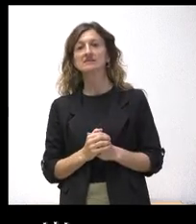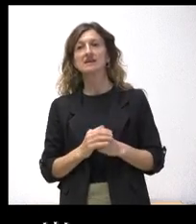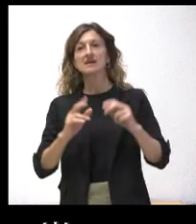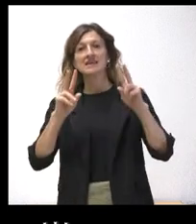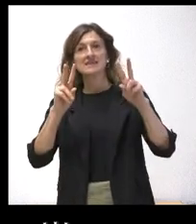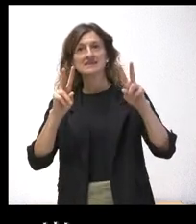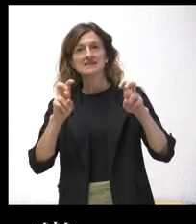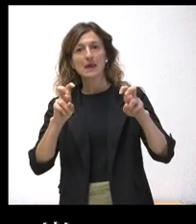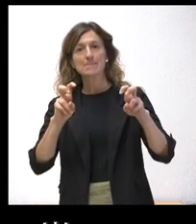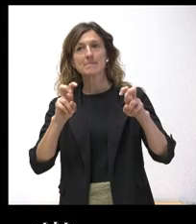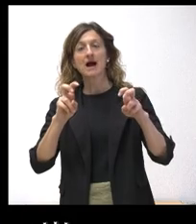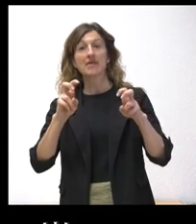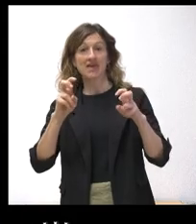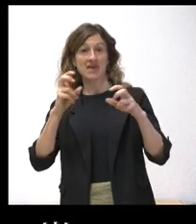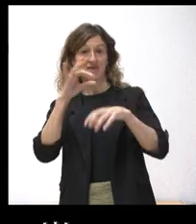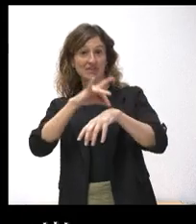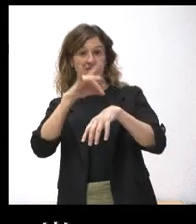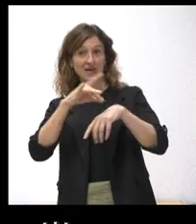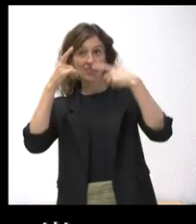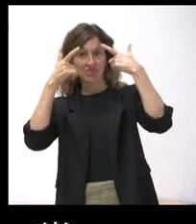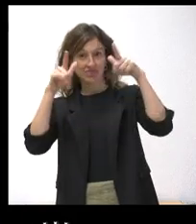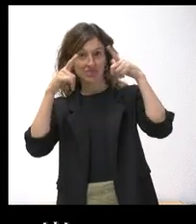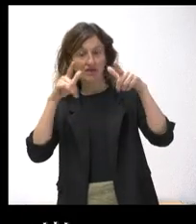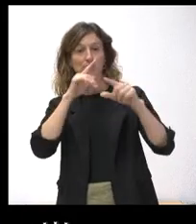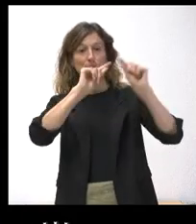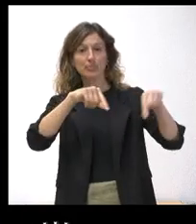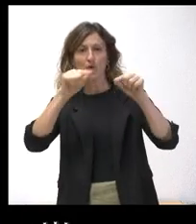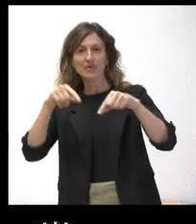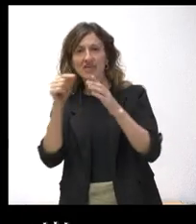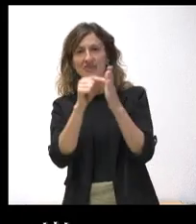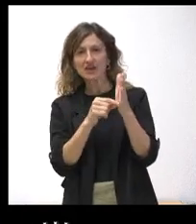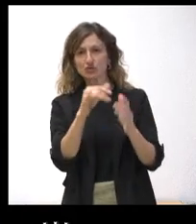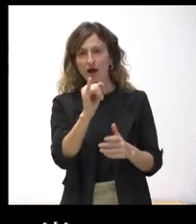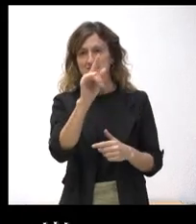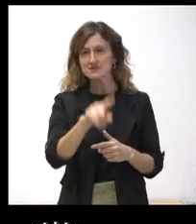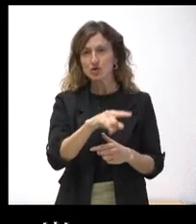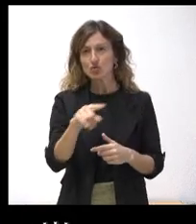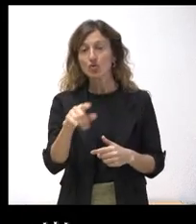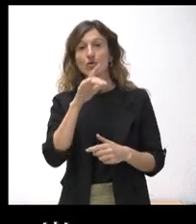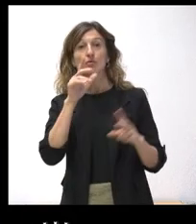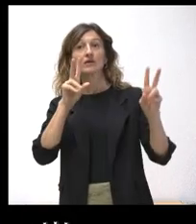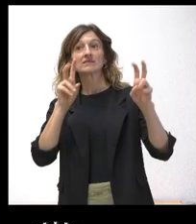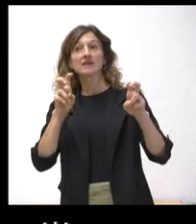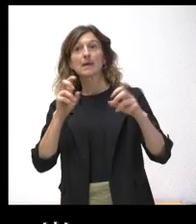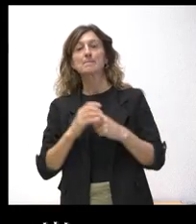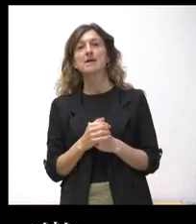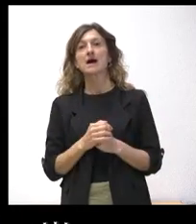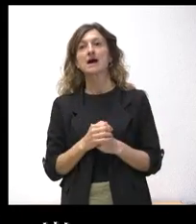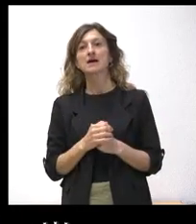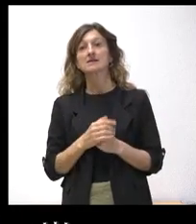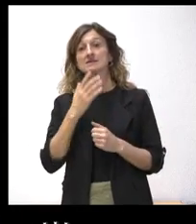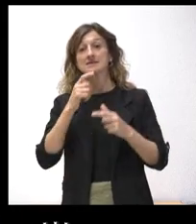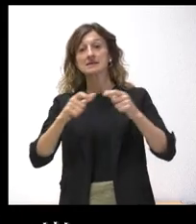hemorrágica, epizootica por provincias, en el tema de los trenes, si desaparecen los